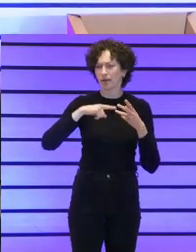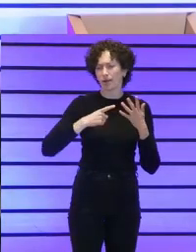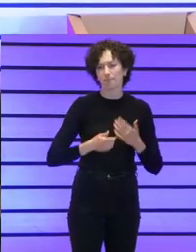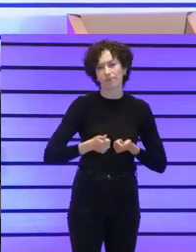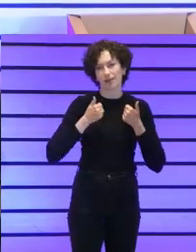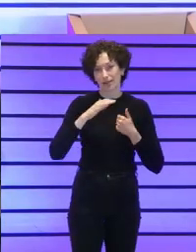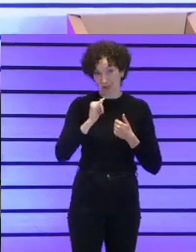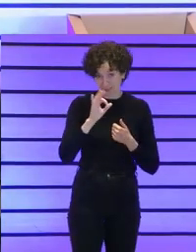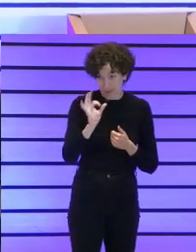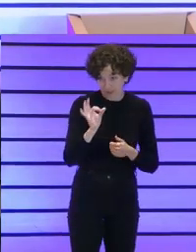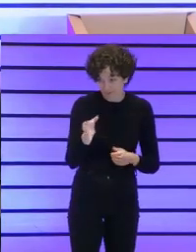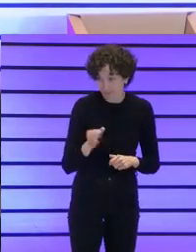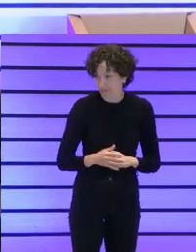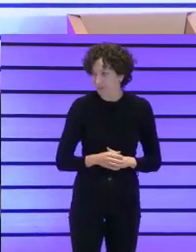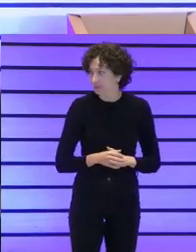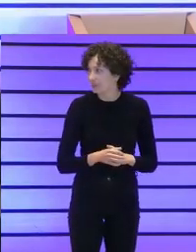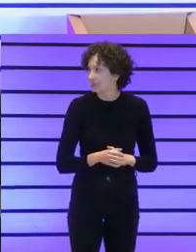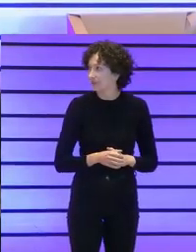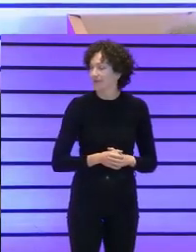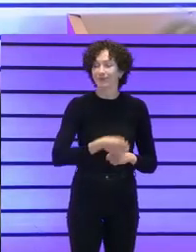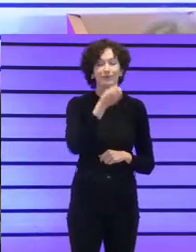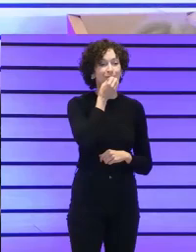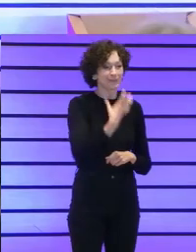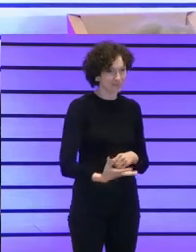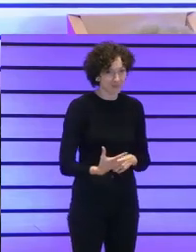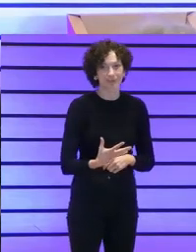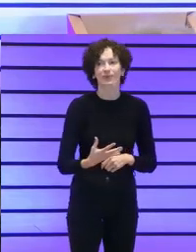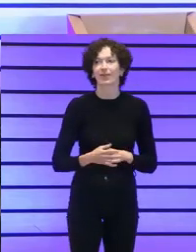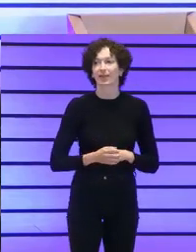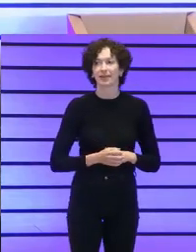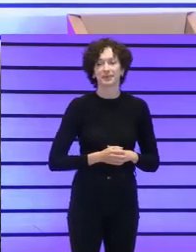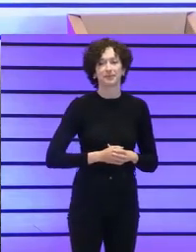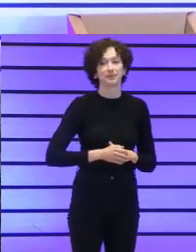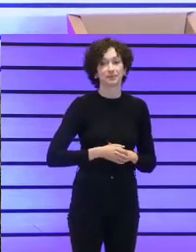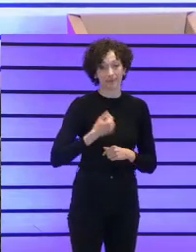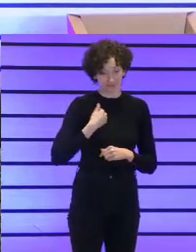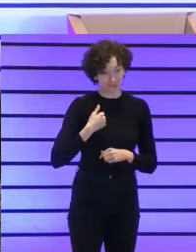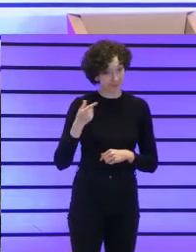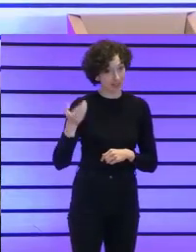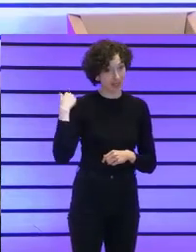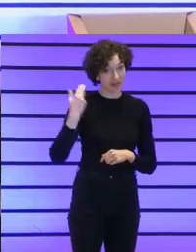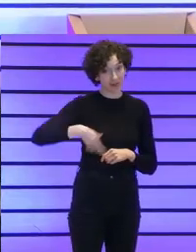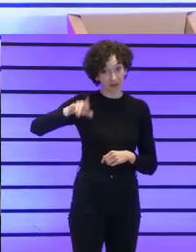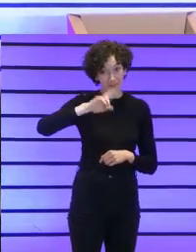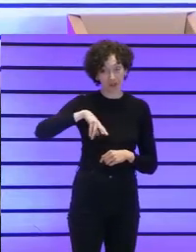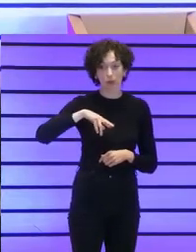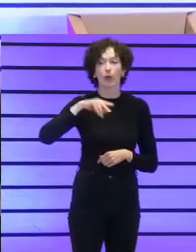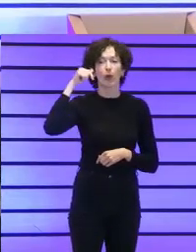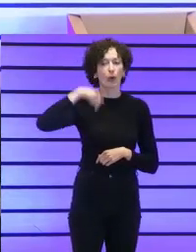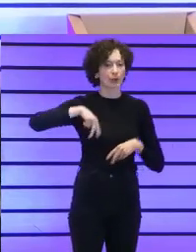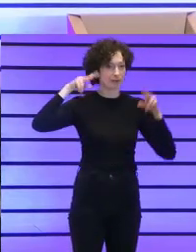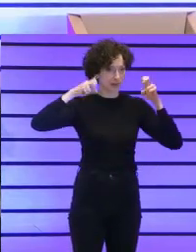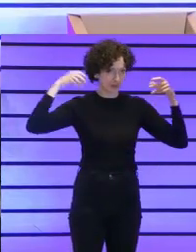que sí, Carolina? Qué bueno, Saúl. Después del repaso de ayer, vamos al tema de hoy.